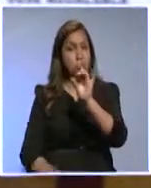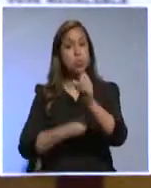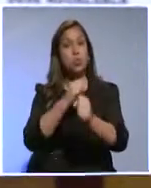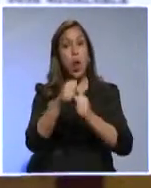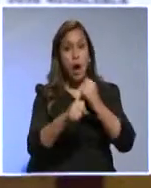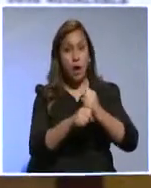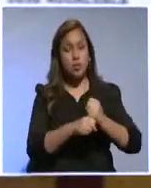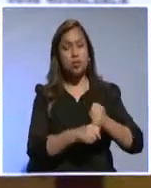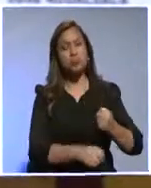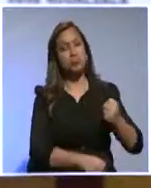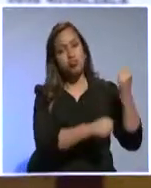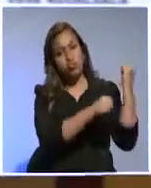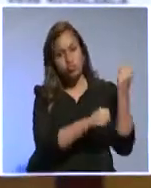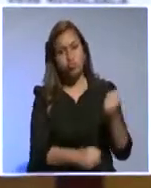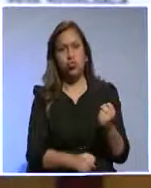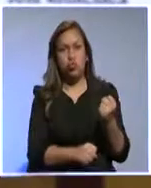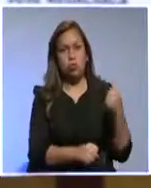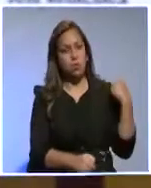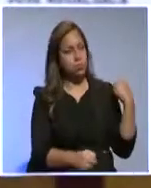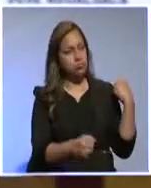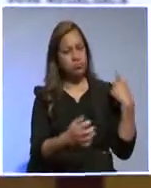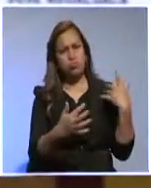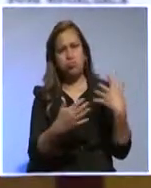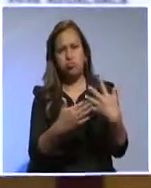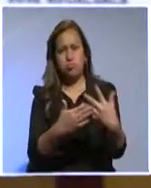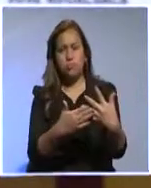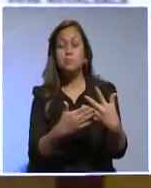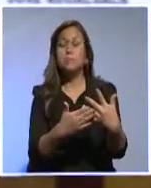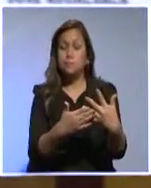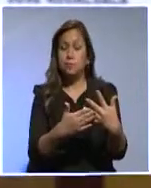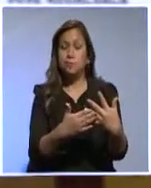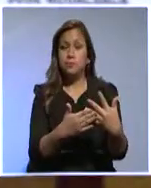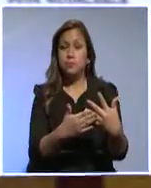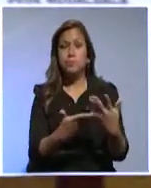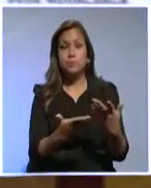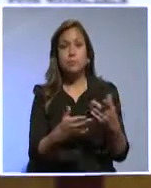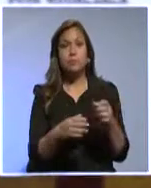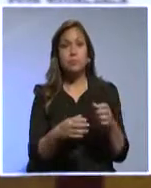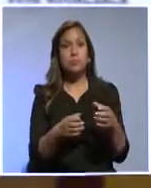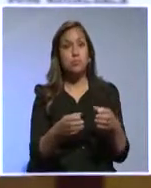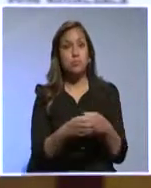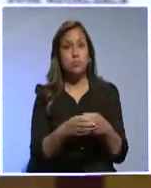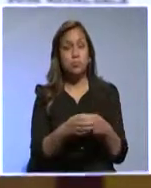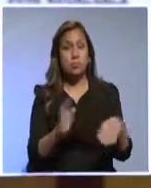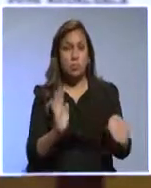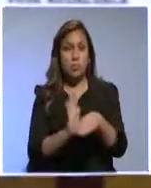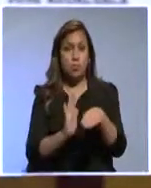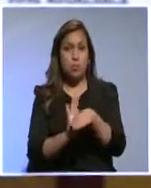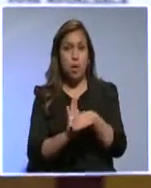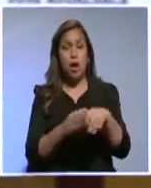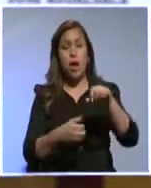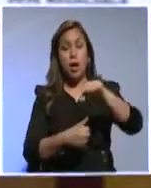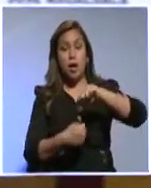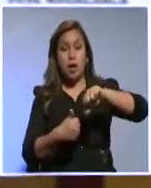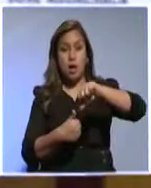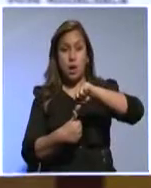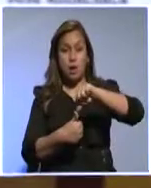años de existencia. Somos, asociamos a las bancas de desarrollo de América Latina y del Caribe.